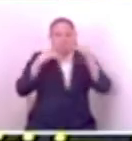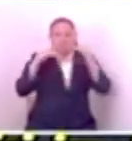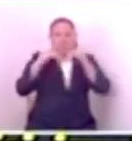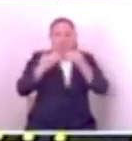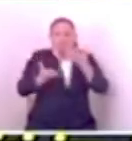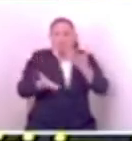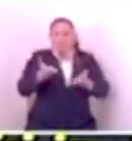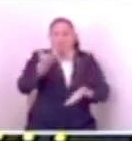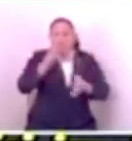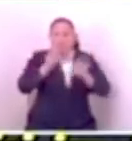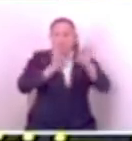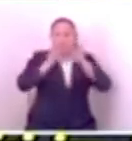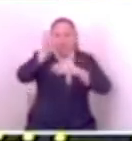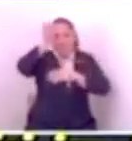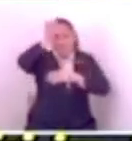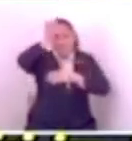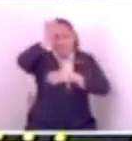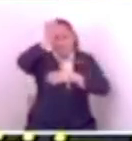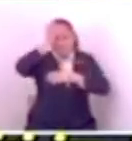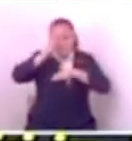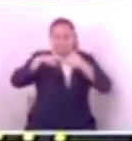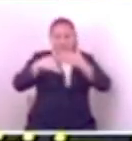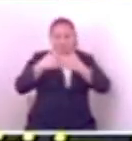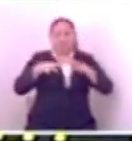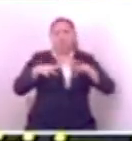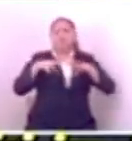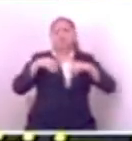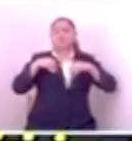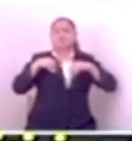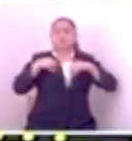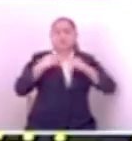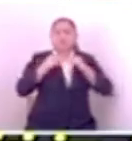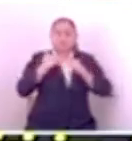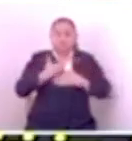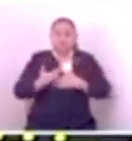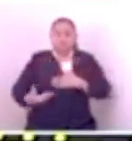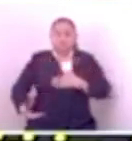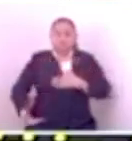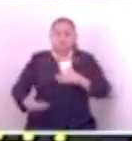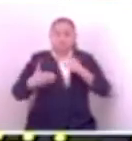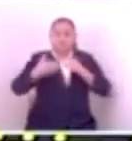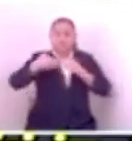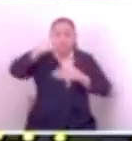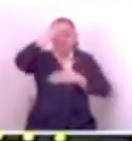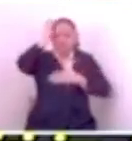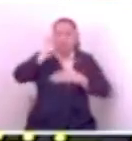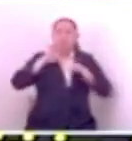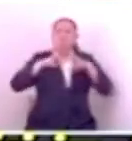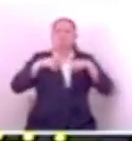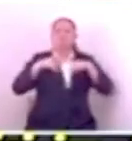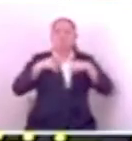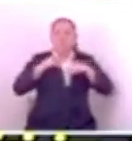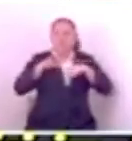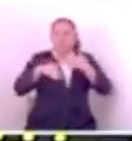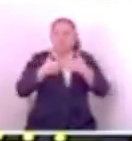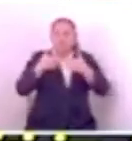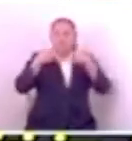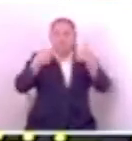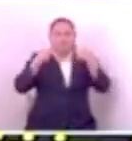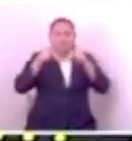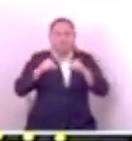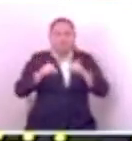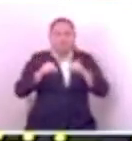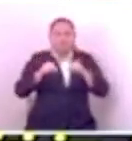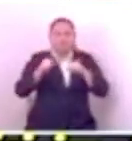¿Le creemos? ¿Le damos una segunda oportunidad? Desde mi punto de vista, es como que ya bien tarde vino a reaccionar este señor,